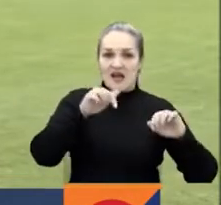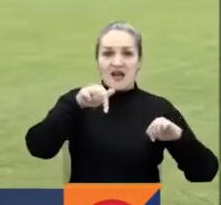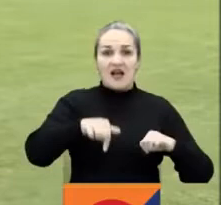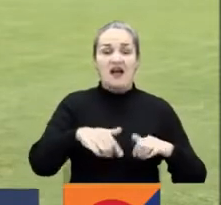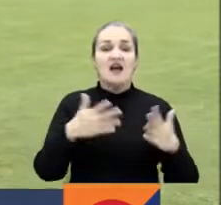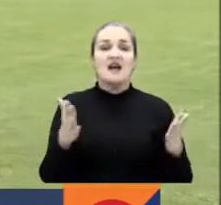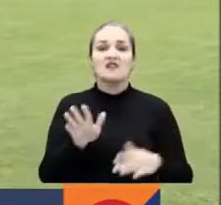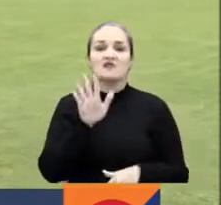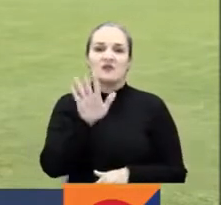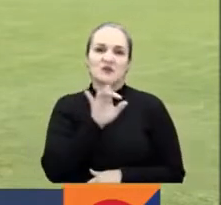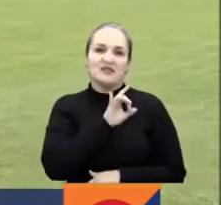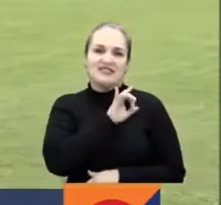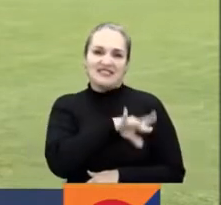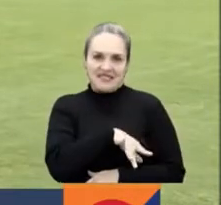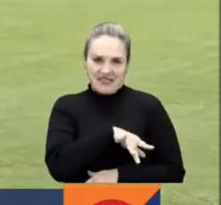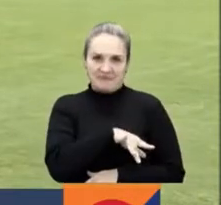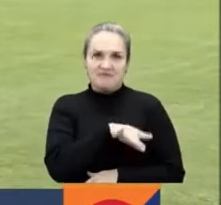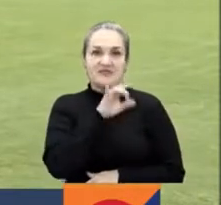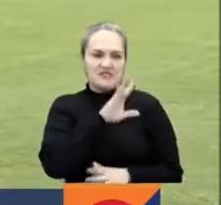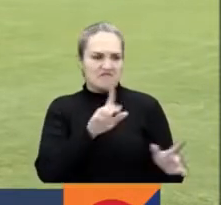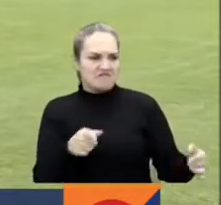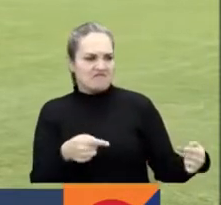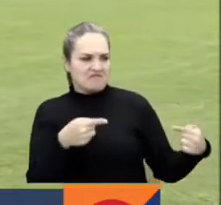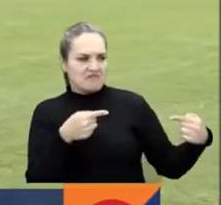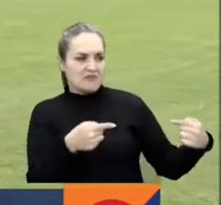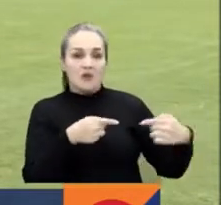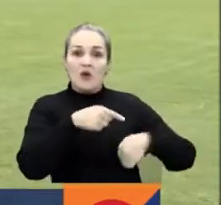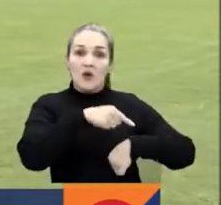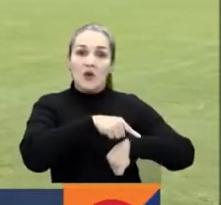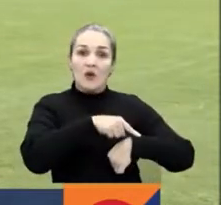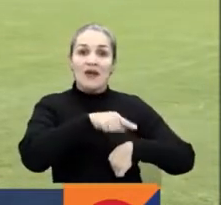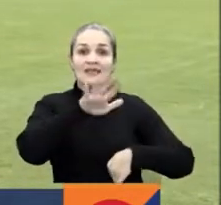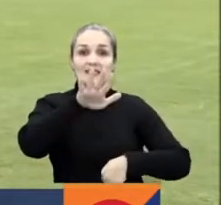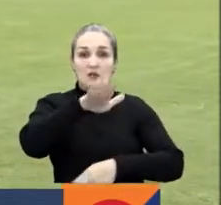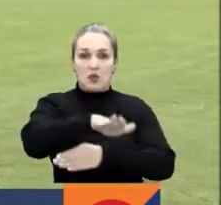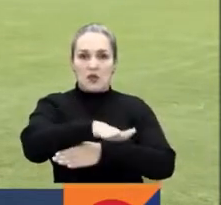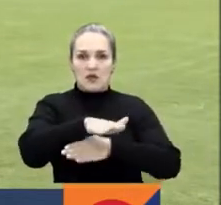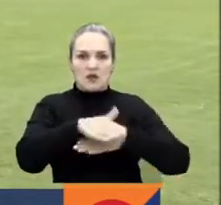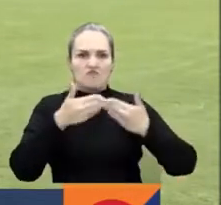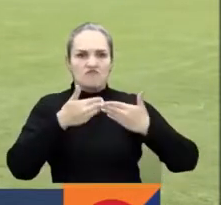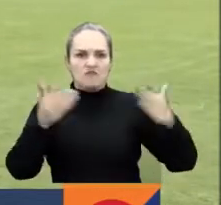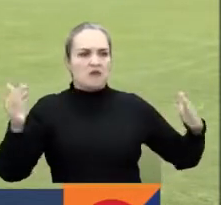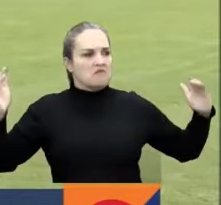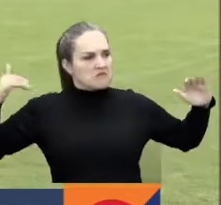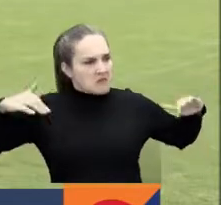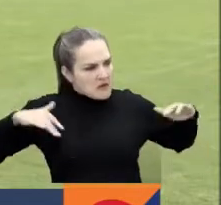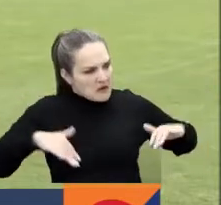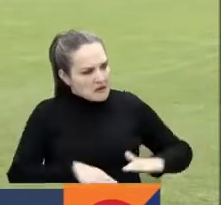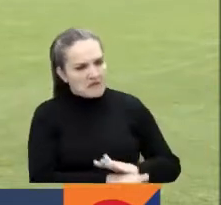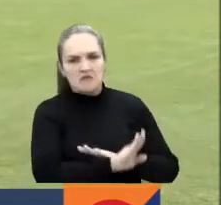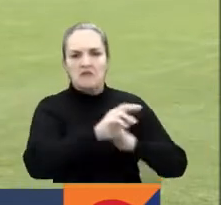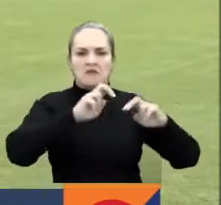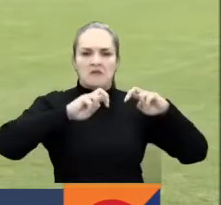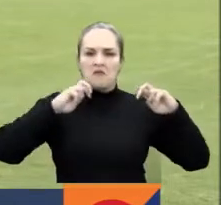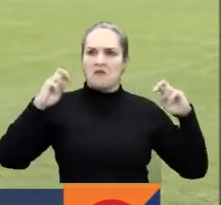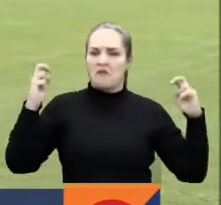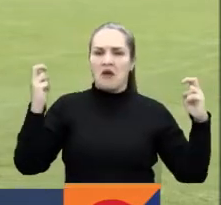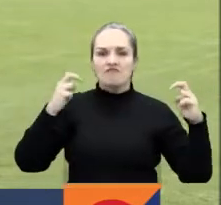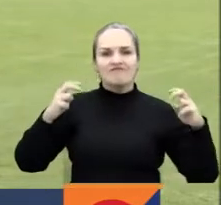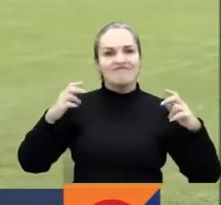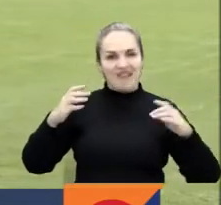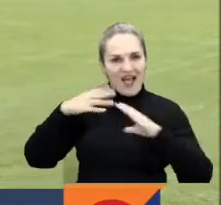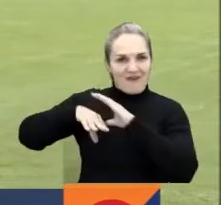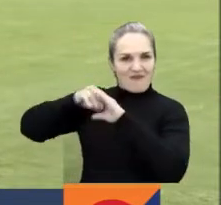por la fase de grupos. A partir de las cinco de la tarde se va a abrir la entrada para el público. La gente aquí ya está concentrada. Hay un ambiente